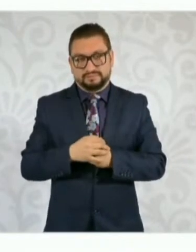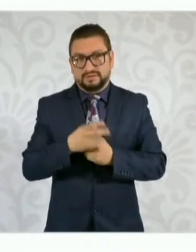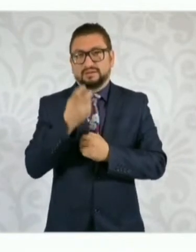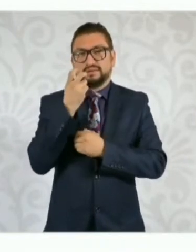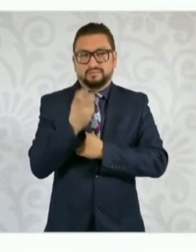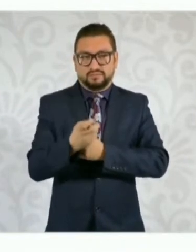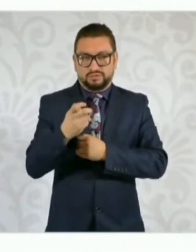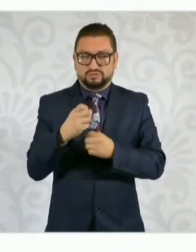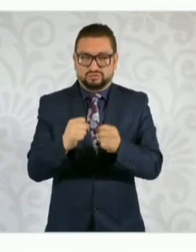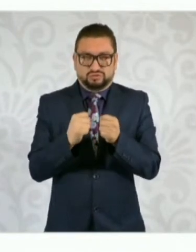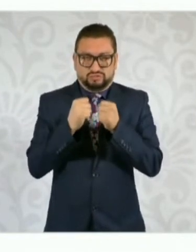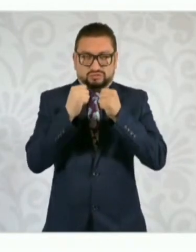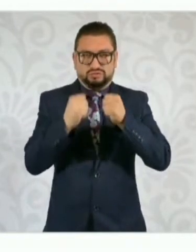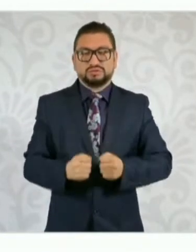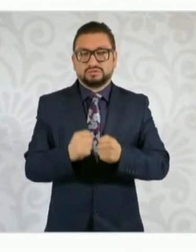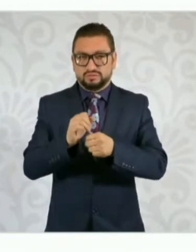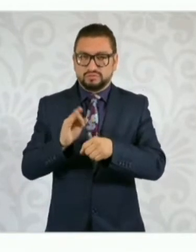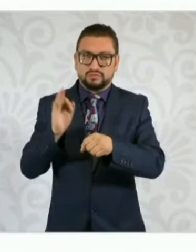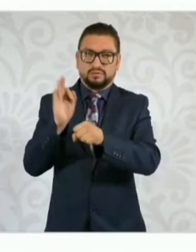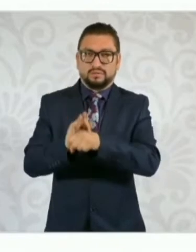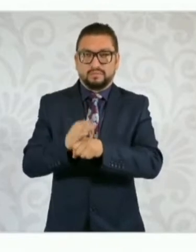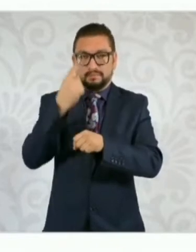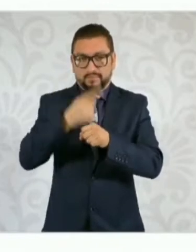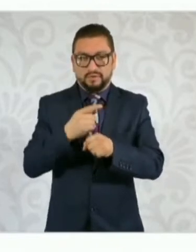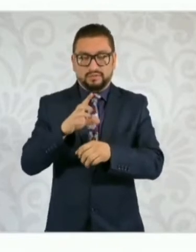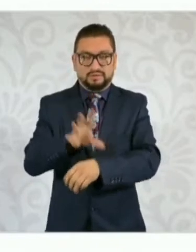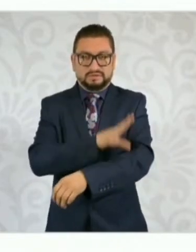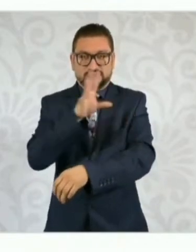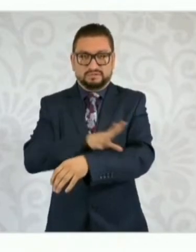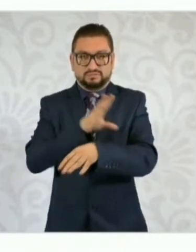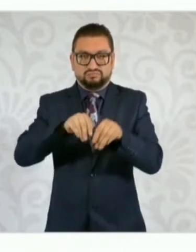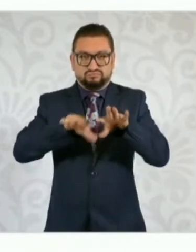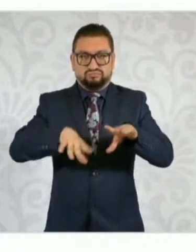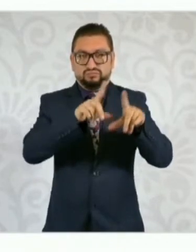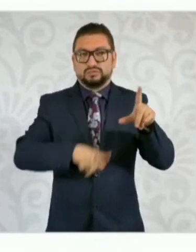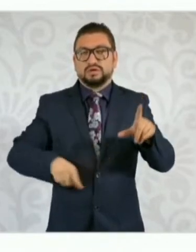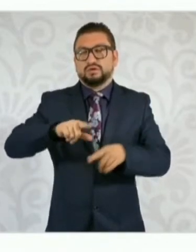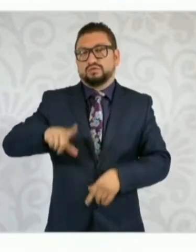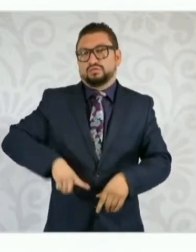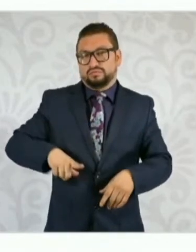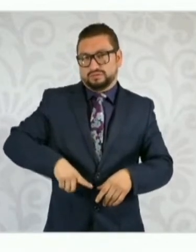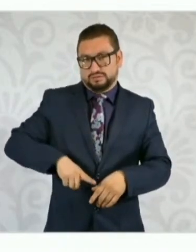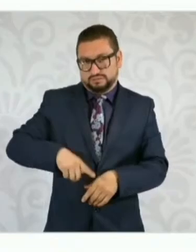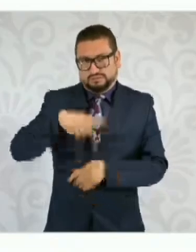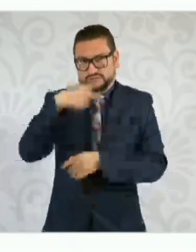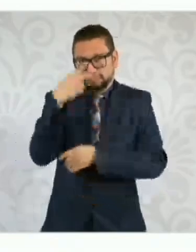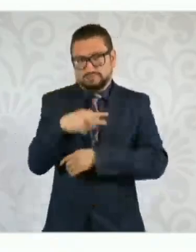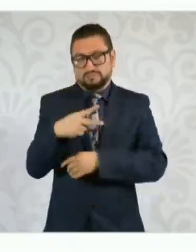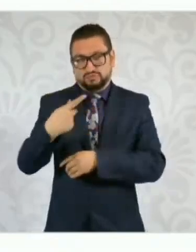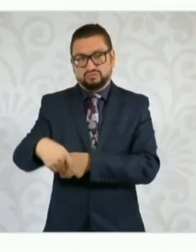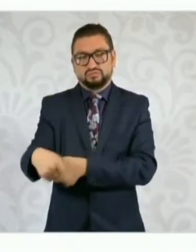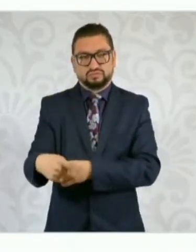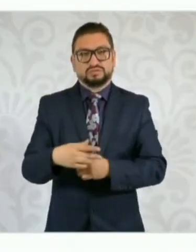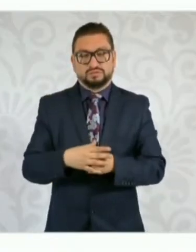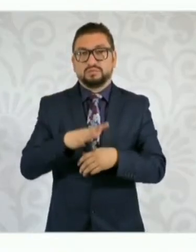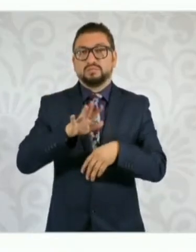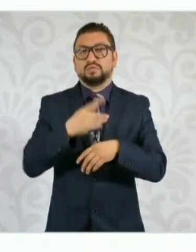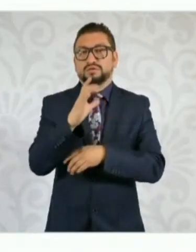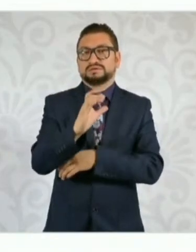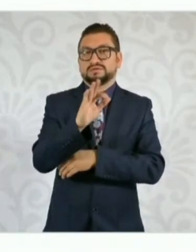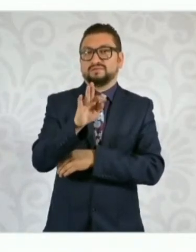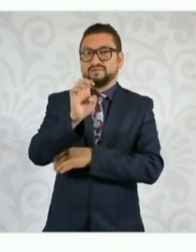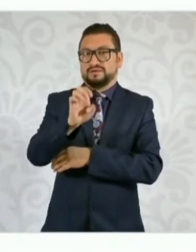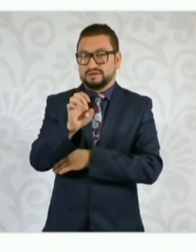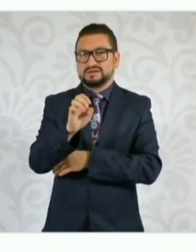garantiza la preponderancia en el despacho de la energía eléctrica a la empresa del Estado. ¿Esto qué quiere decir? Que CFE va a